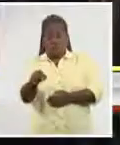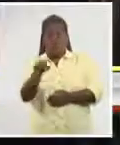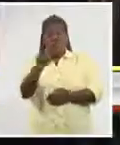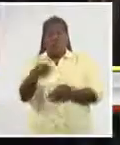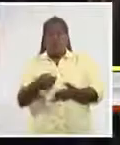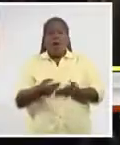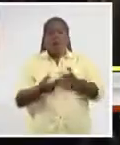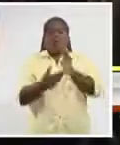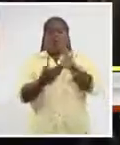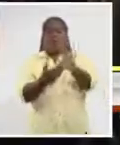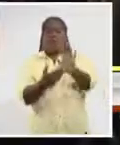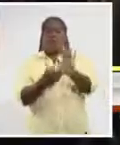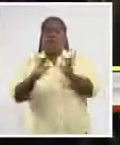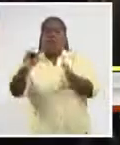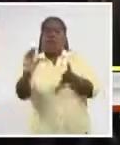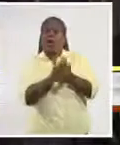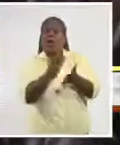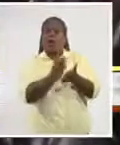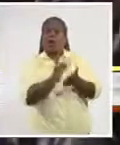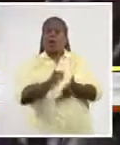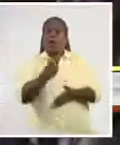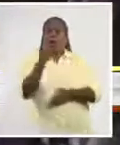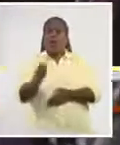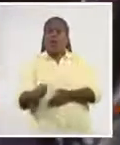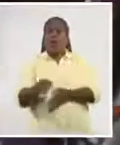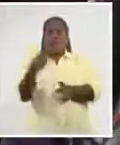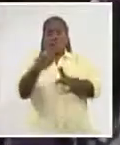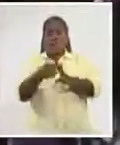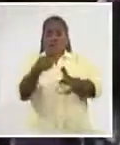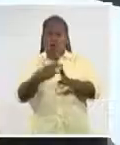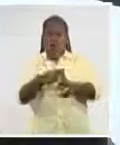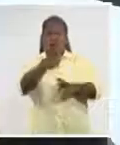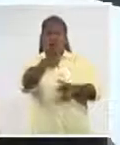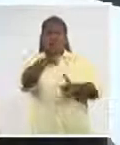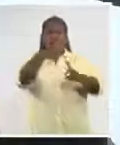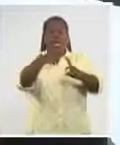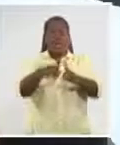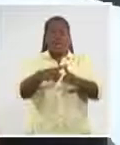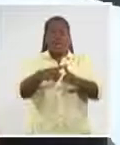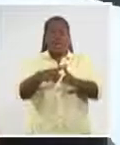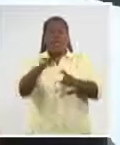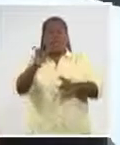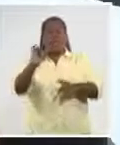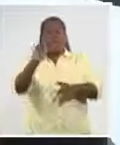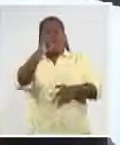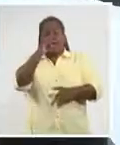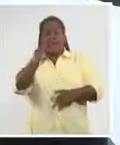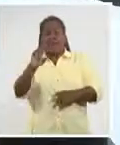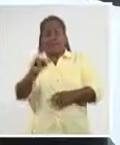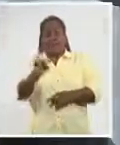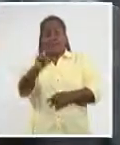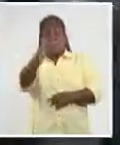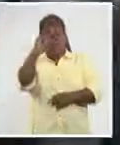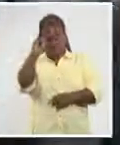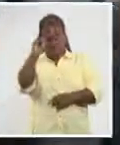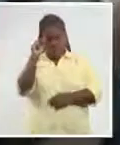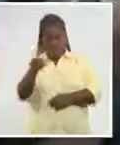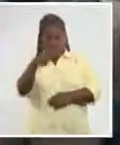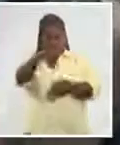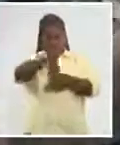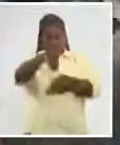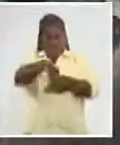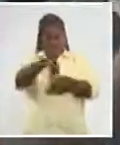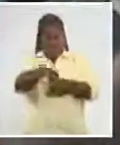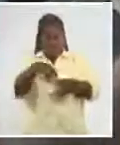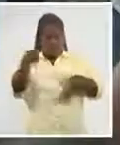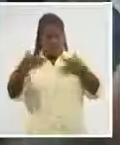libros arte titulada Ex Libris, la huella de Eva, en la Galería de la Unidad como parte de las actividades de